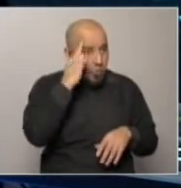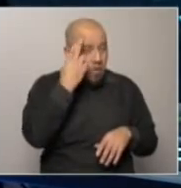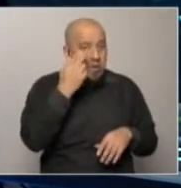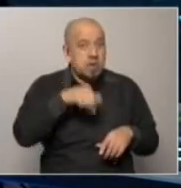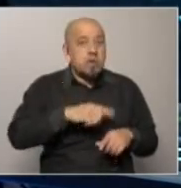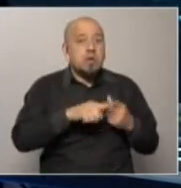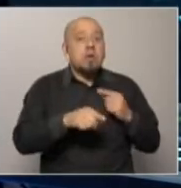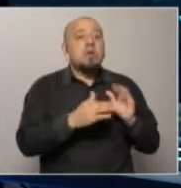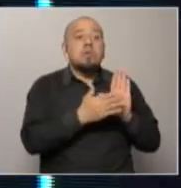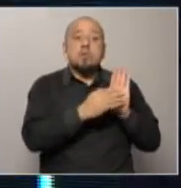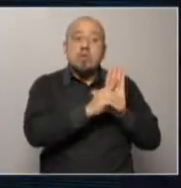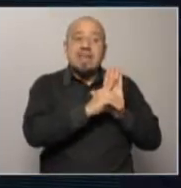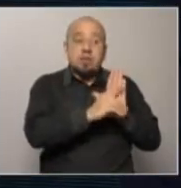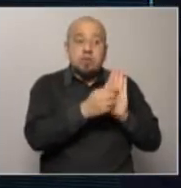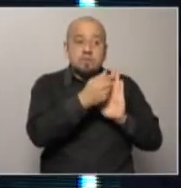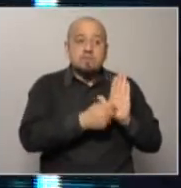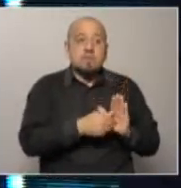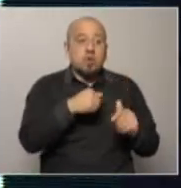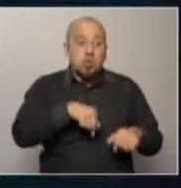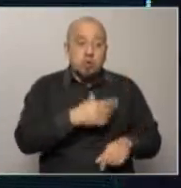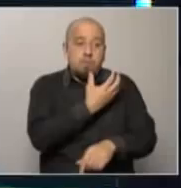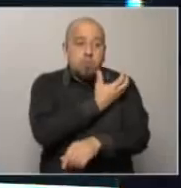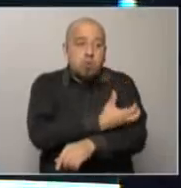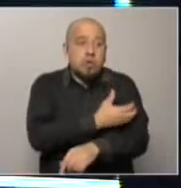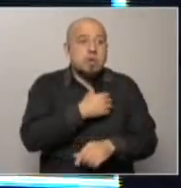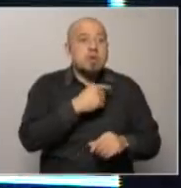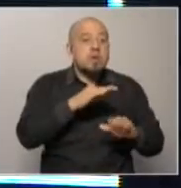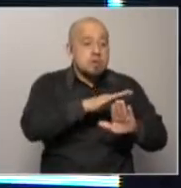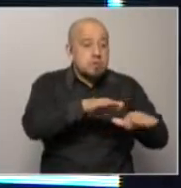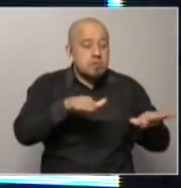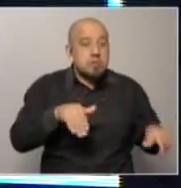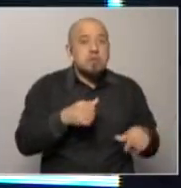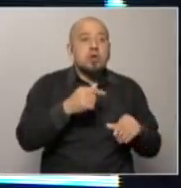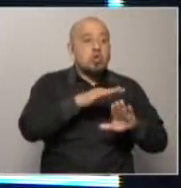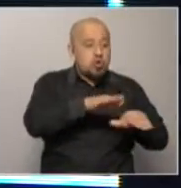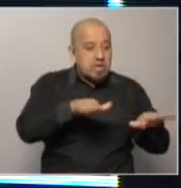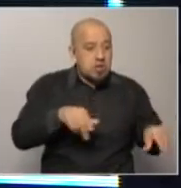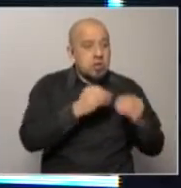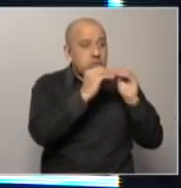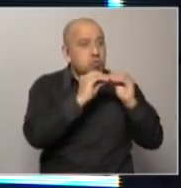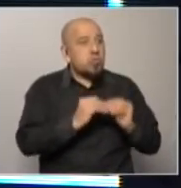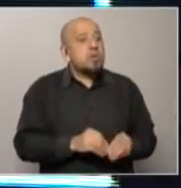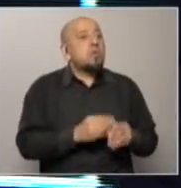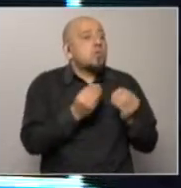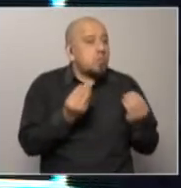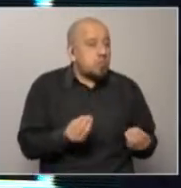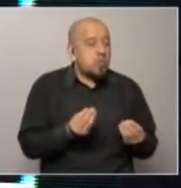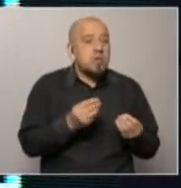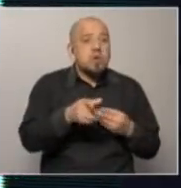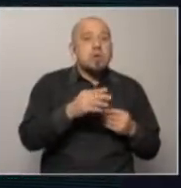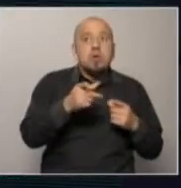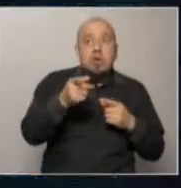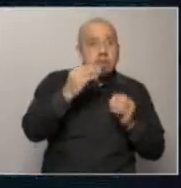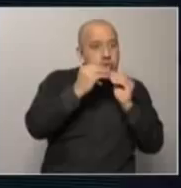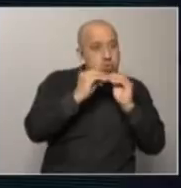sepamos los datos de lo que es la pobreza en los niños hoy ¿dónde están los niños en el presupuesto? ¿dónde están efectivamente digamos la